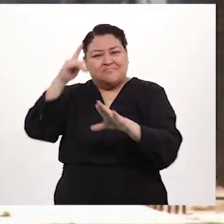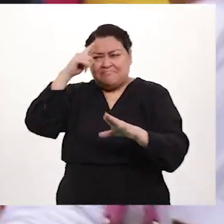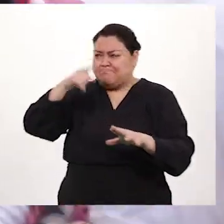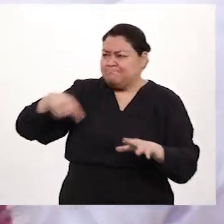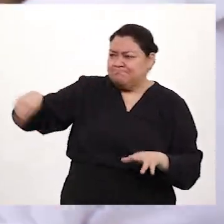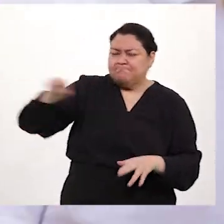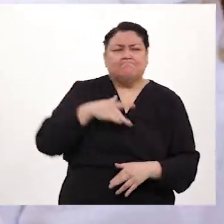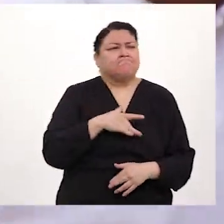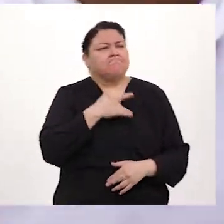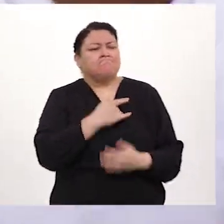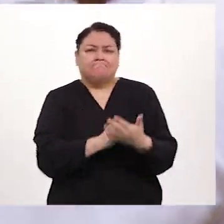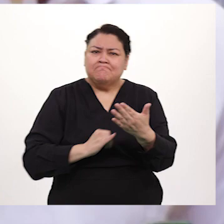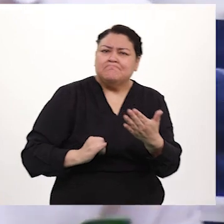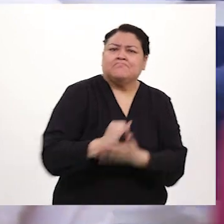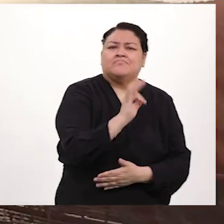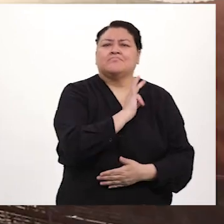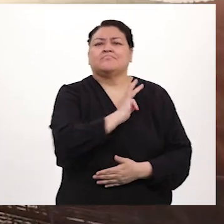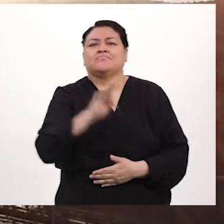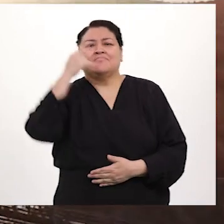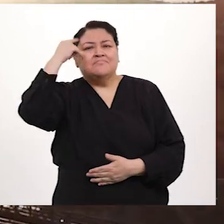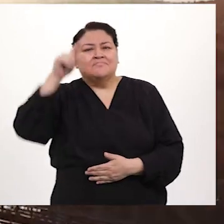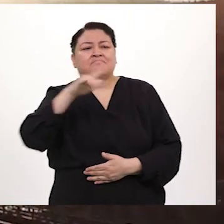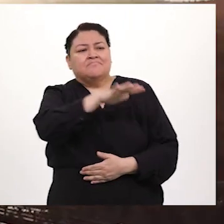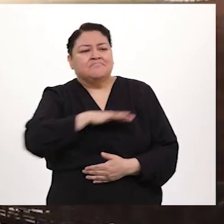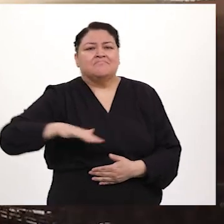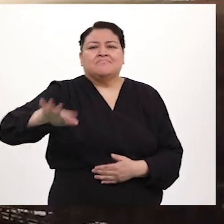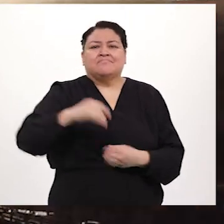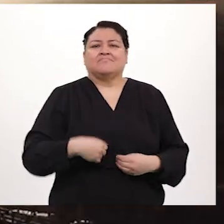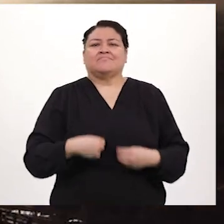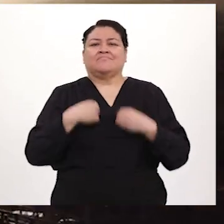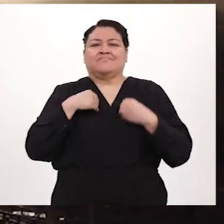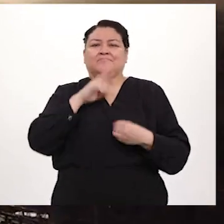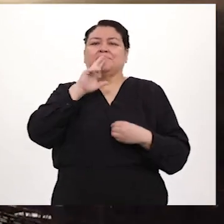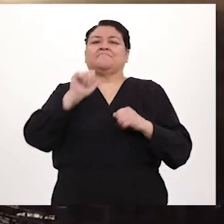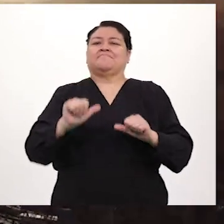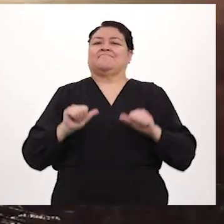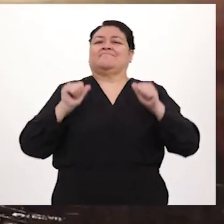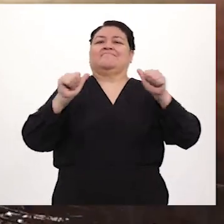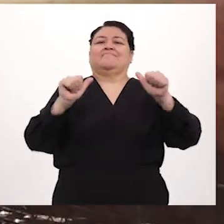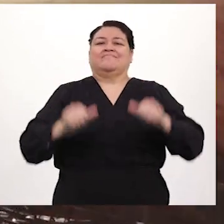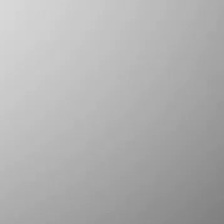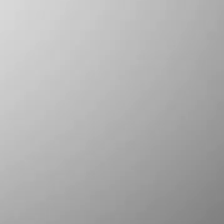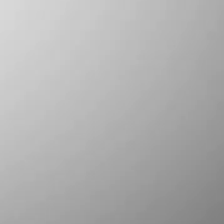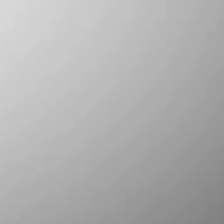apoyar la toma de decisiones informadas para mejorar la calidad de vida en México.